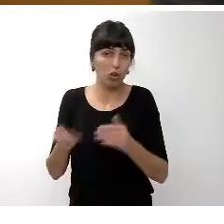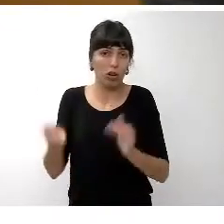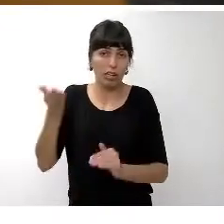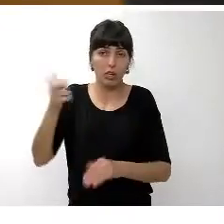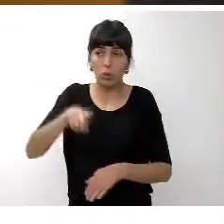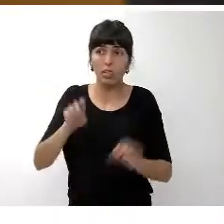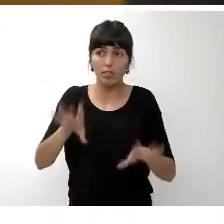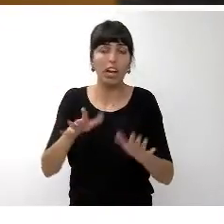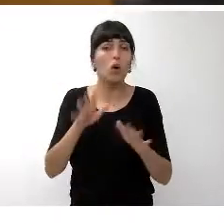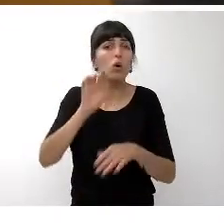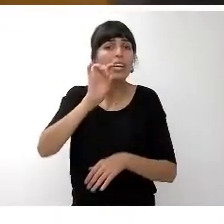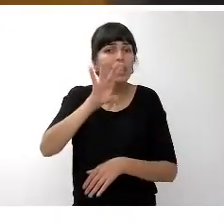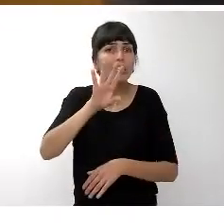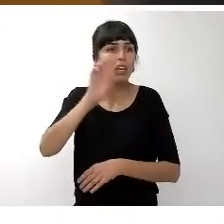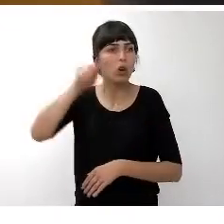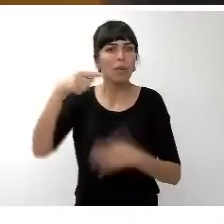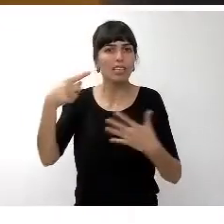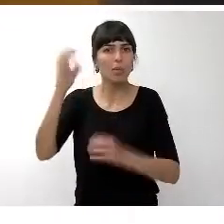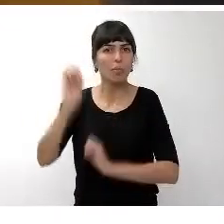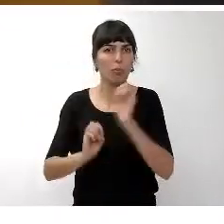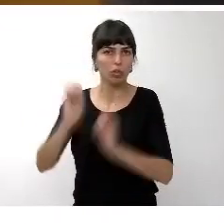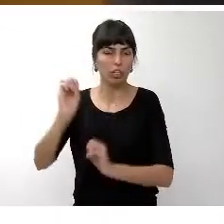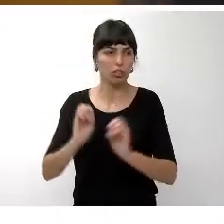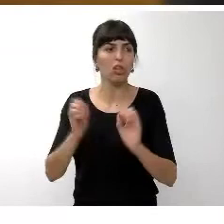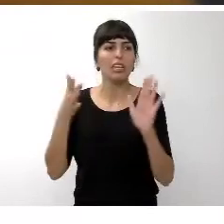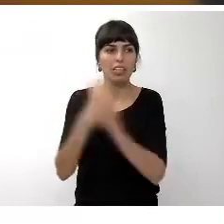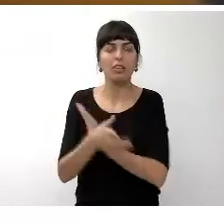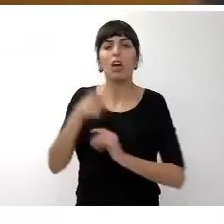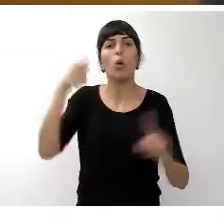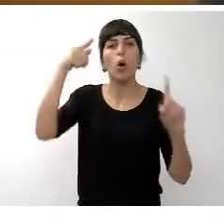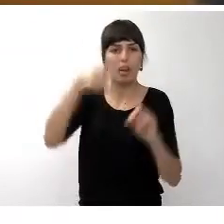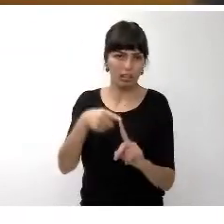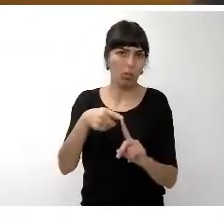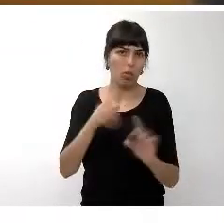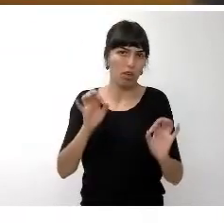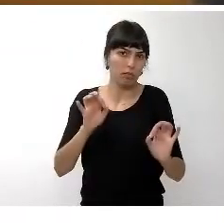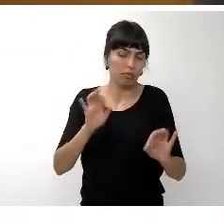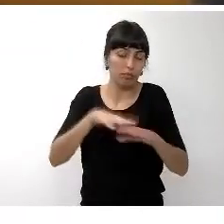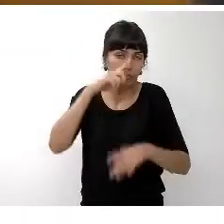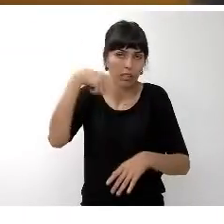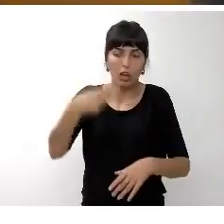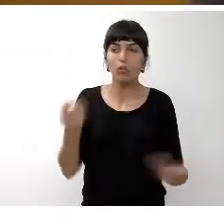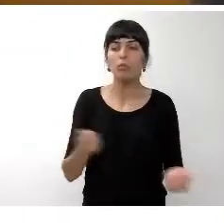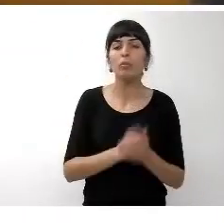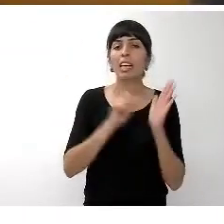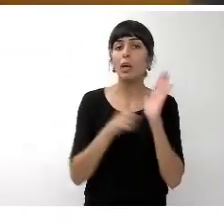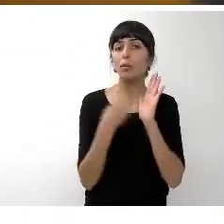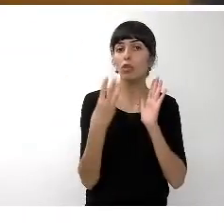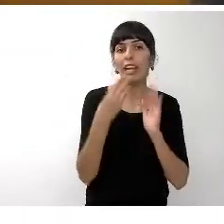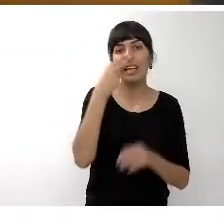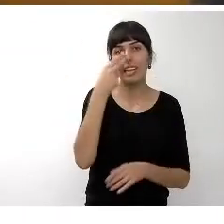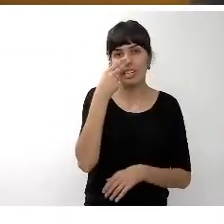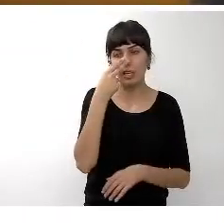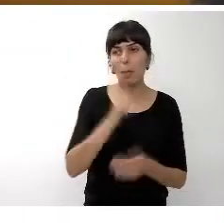,6% yo creo que es un ratio objetivo de crecimiento del mismo capítulo 3 intereses presenta una